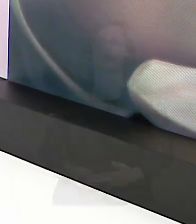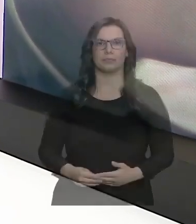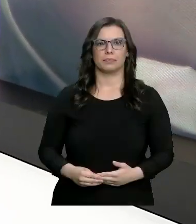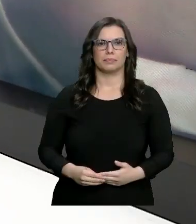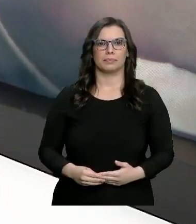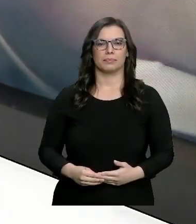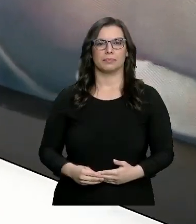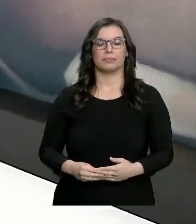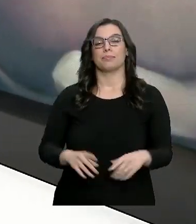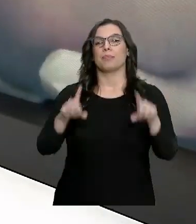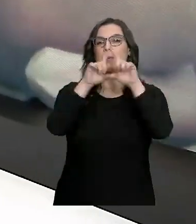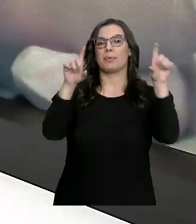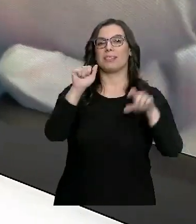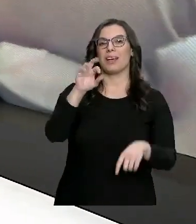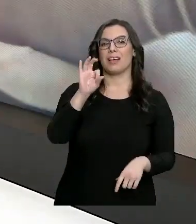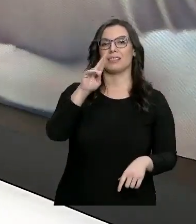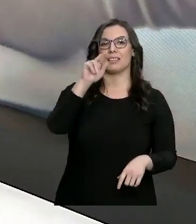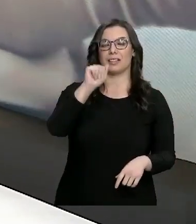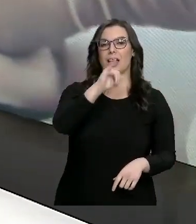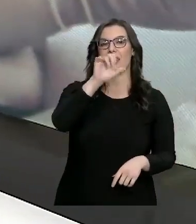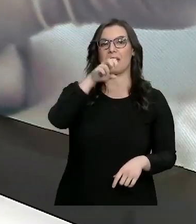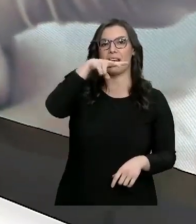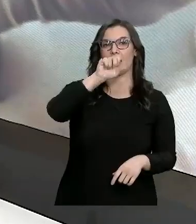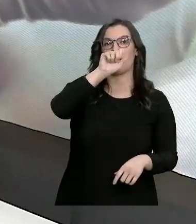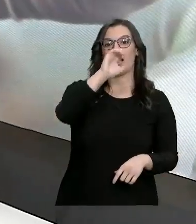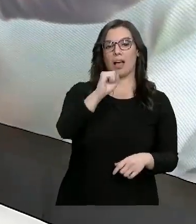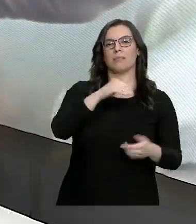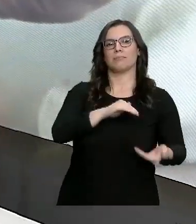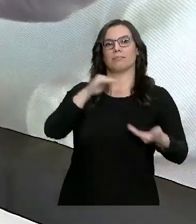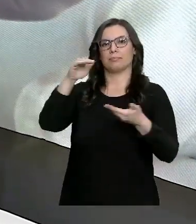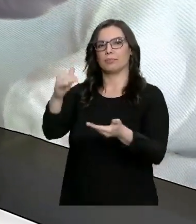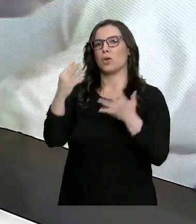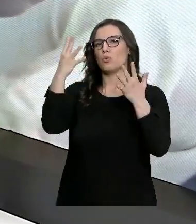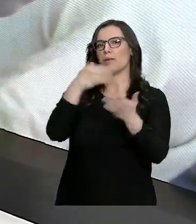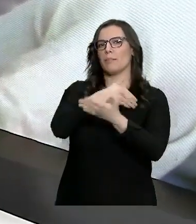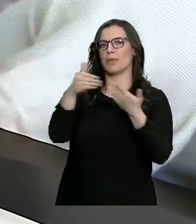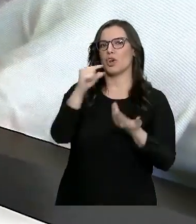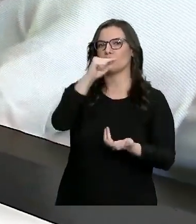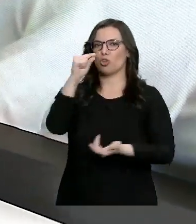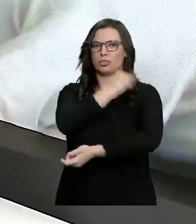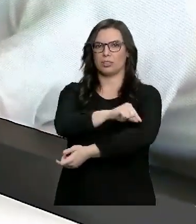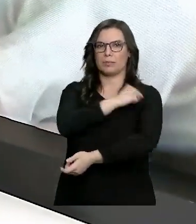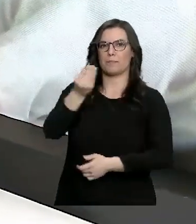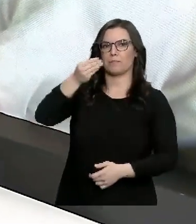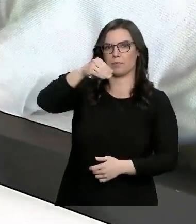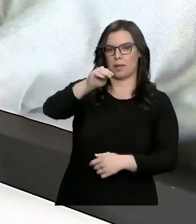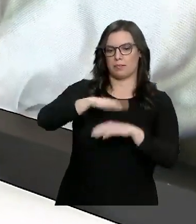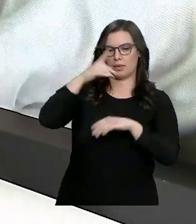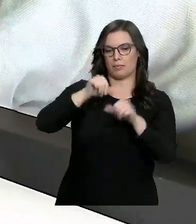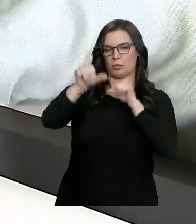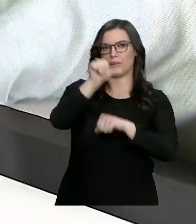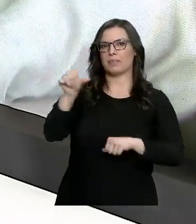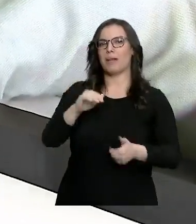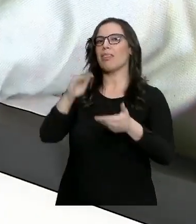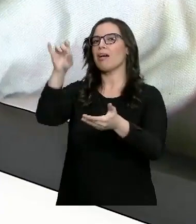La compañía AstraZeneca va a entregar a la Unión Europea 9 millones de dosis adicionales de su vacuna en las próximas semanas,